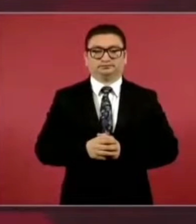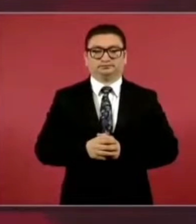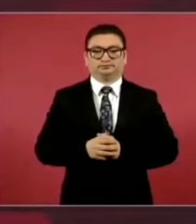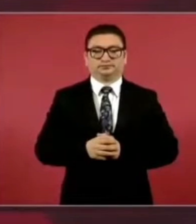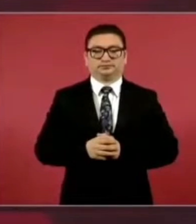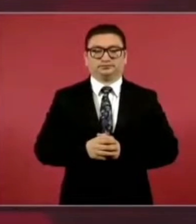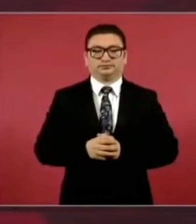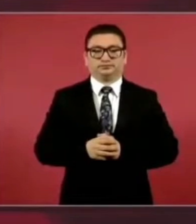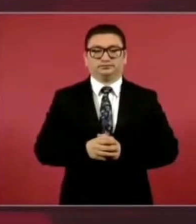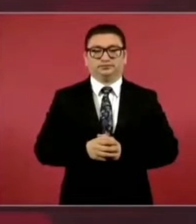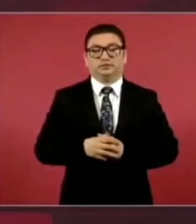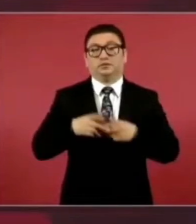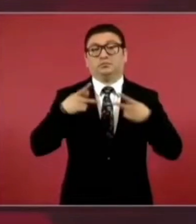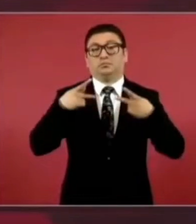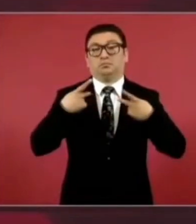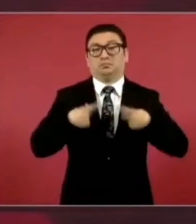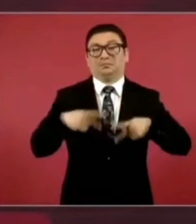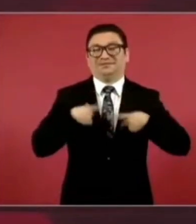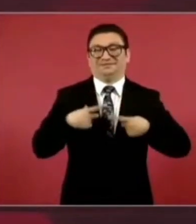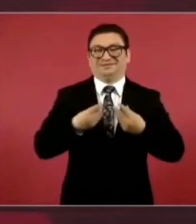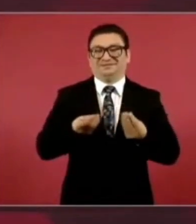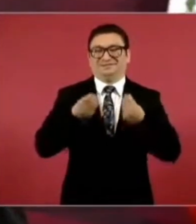la gente está muy contenta